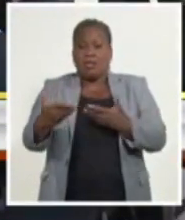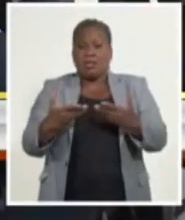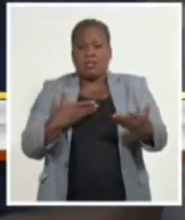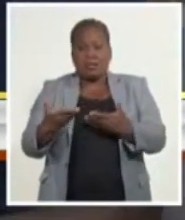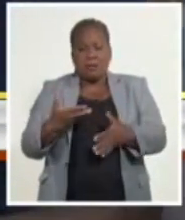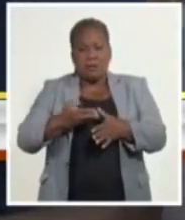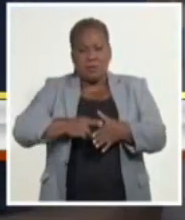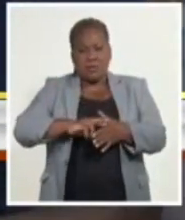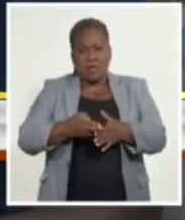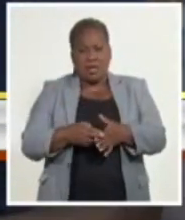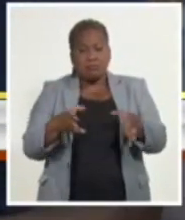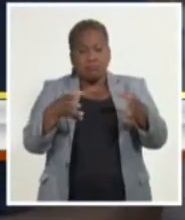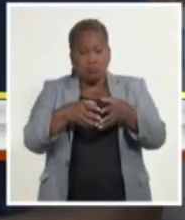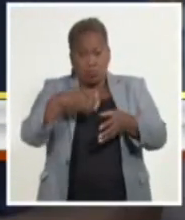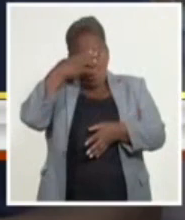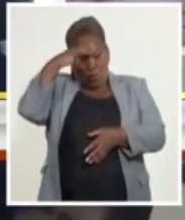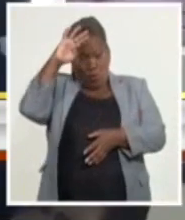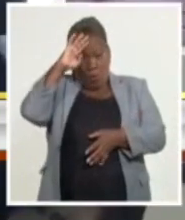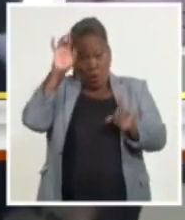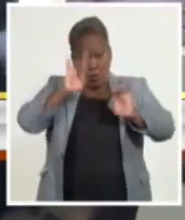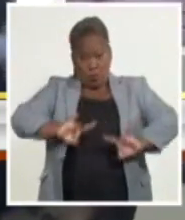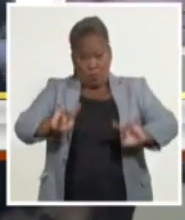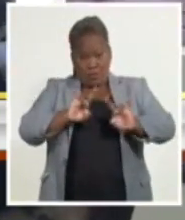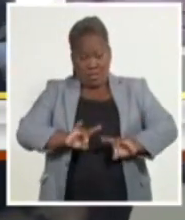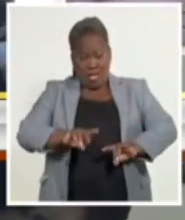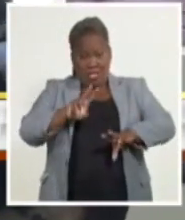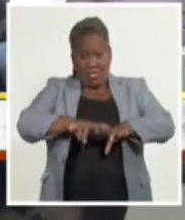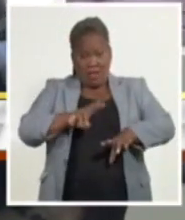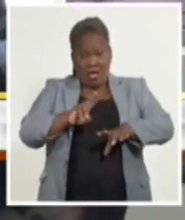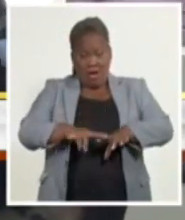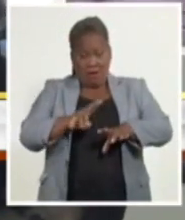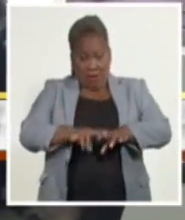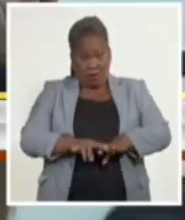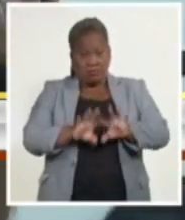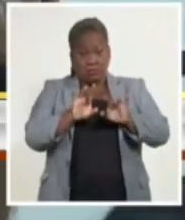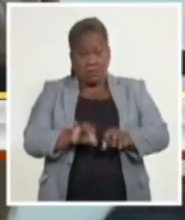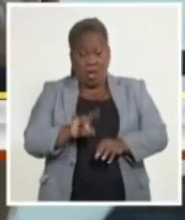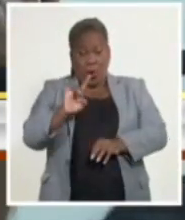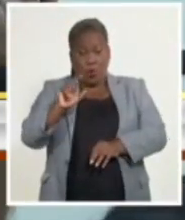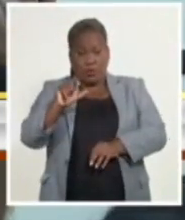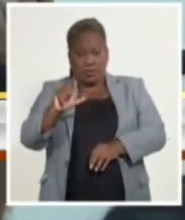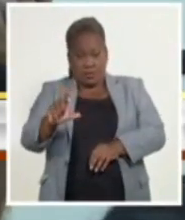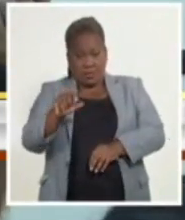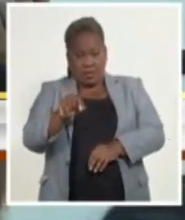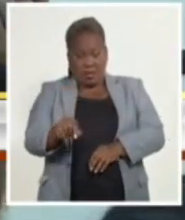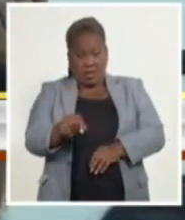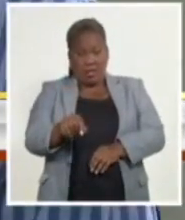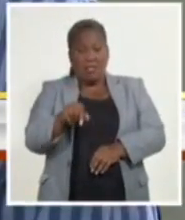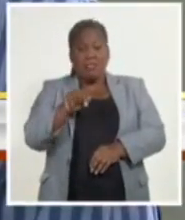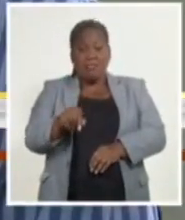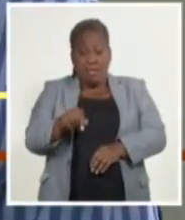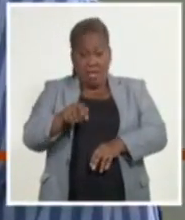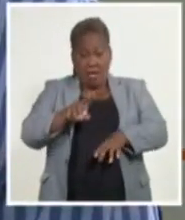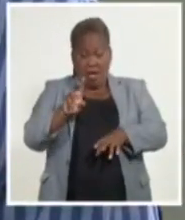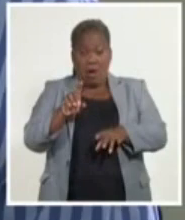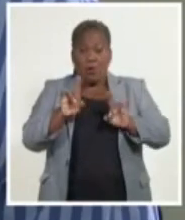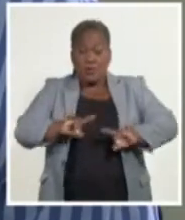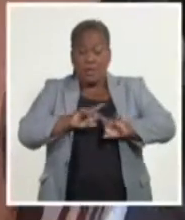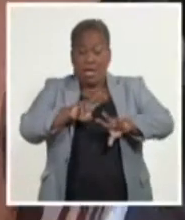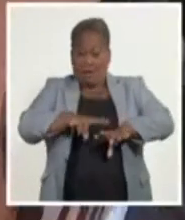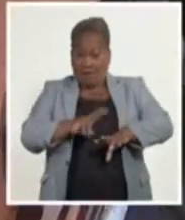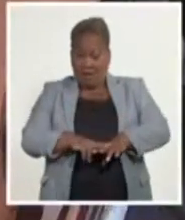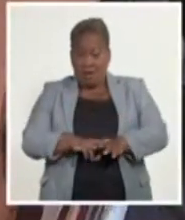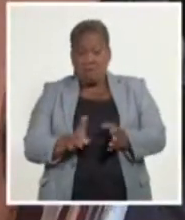representación de estudiantes de la Universidad de La Habana y secretarios de base de la Unión de Jóvenes Comunistas de esta institución. El también